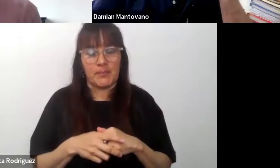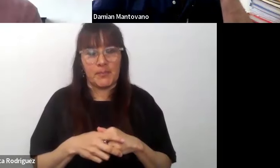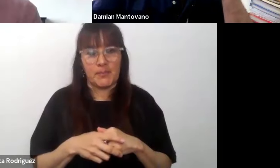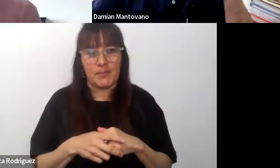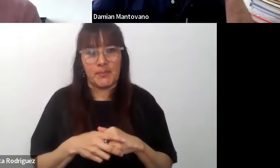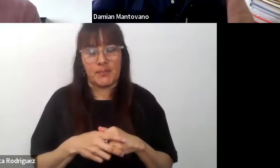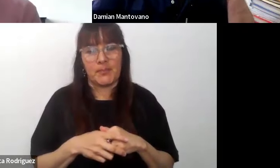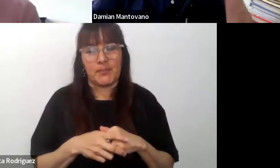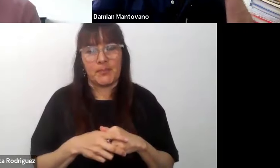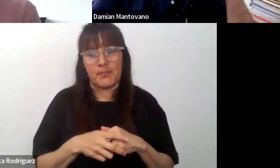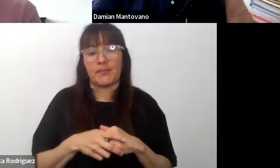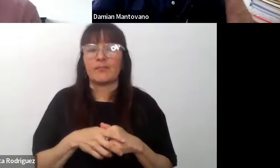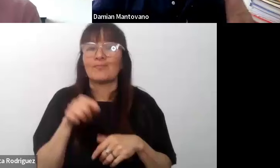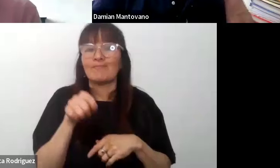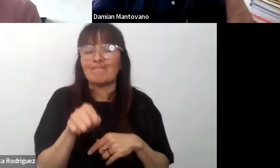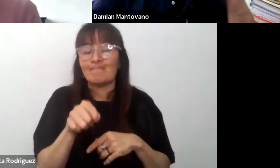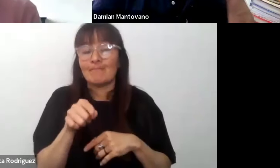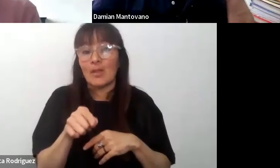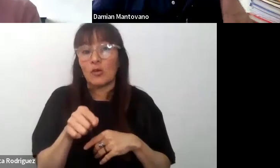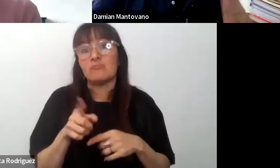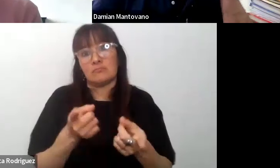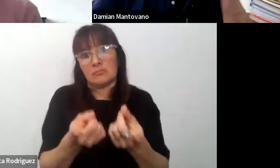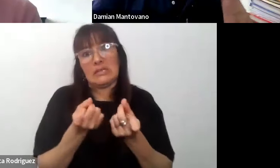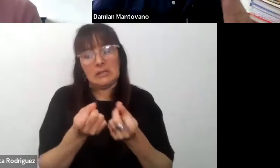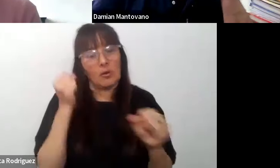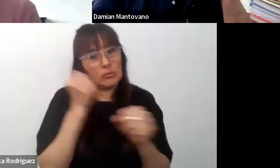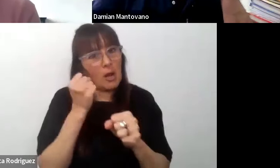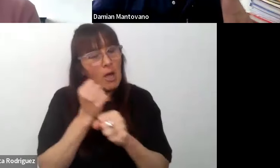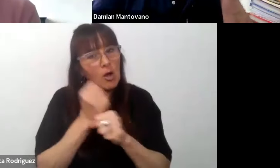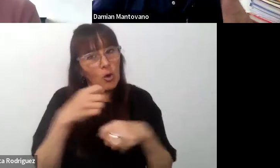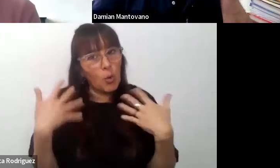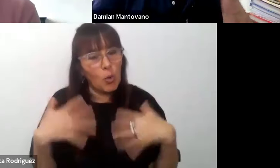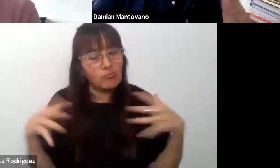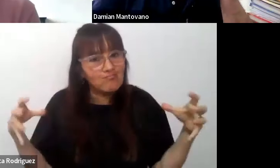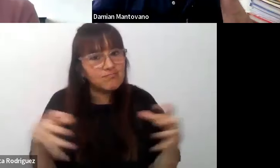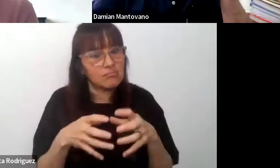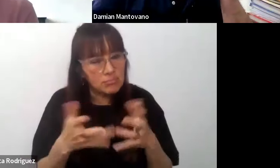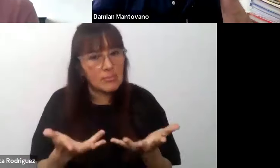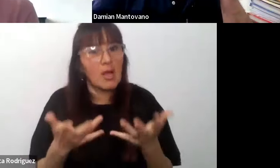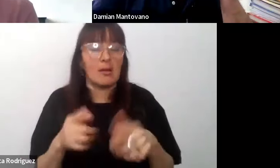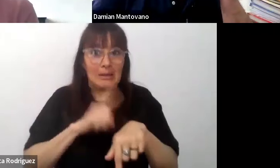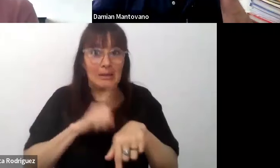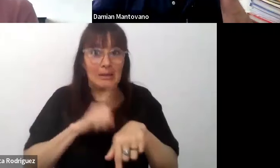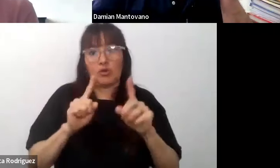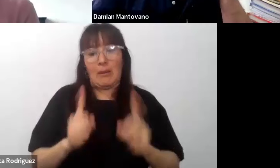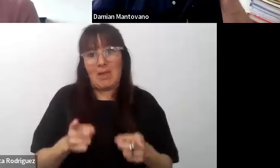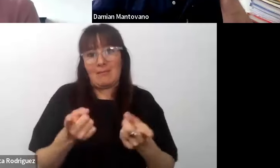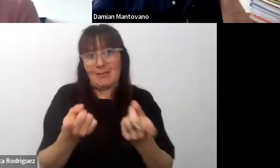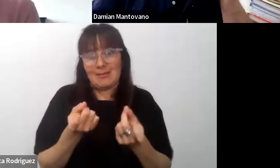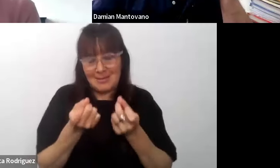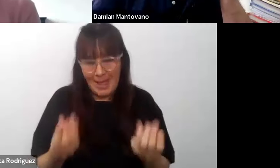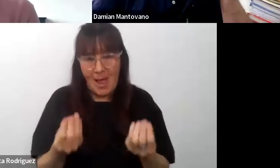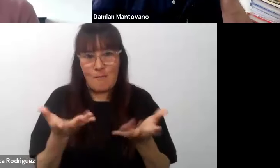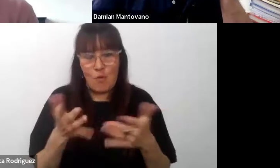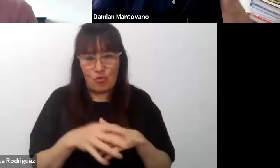en fin esto va a necesitar de un trabajo en común y esto quiere decir tiempo para poder para tener